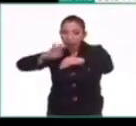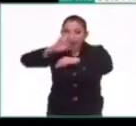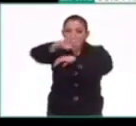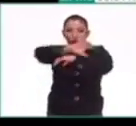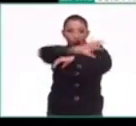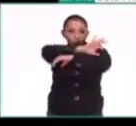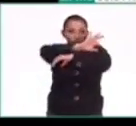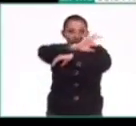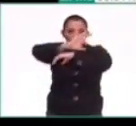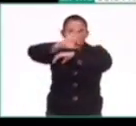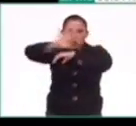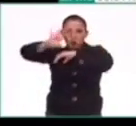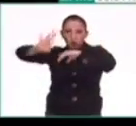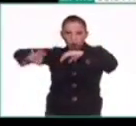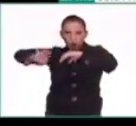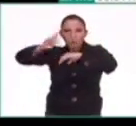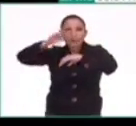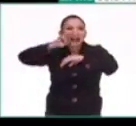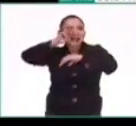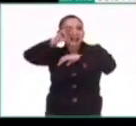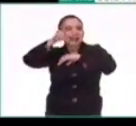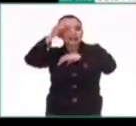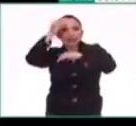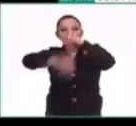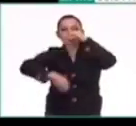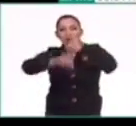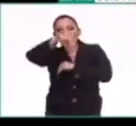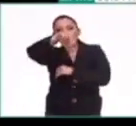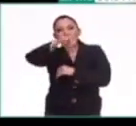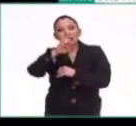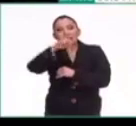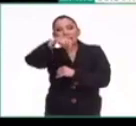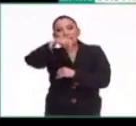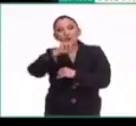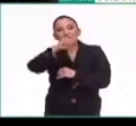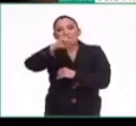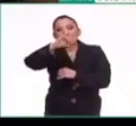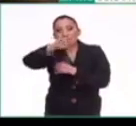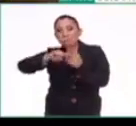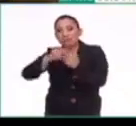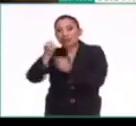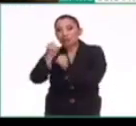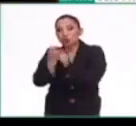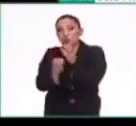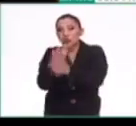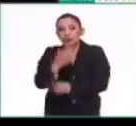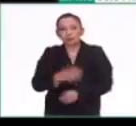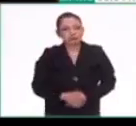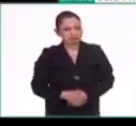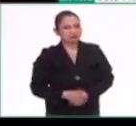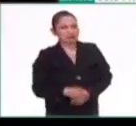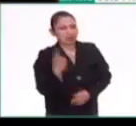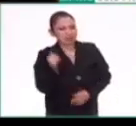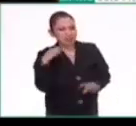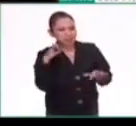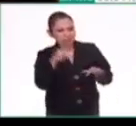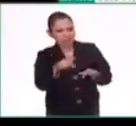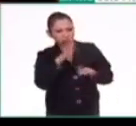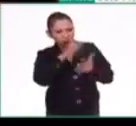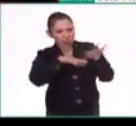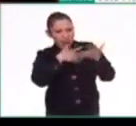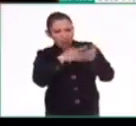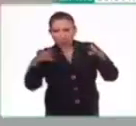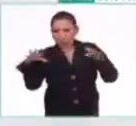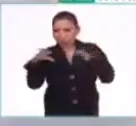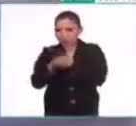de la cresta para decir que terminan los Nemotemi y inicie el año nuevo. ¿Y qué tanto estaba ligado este calendario